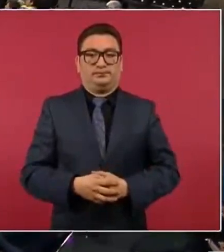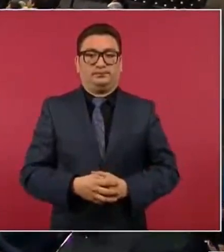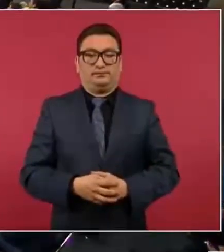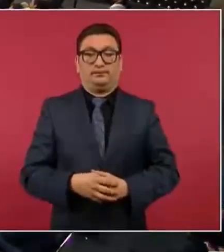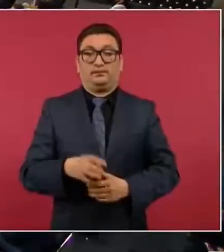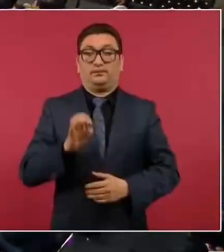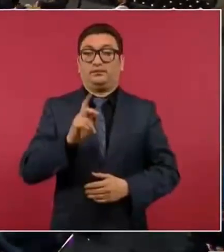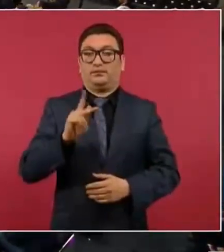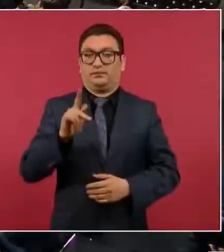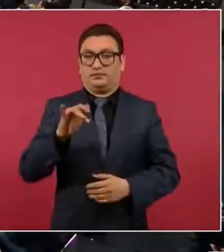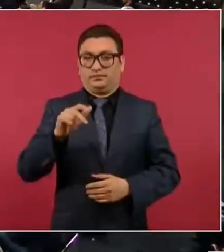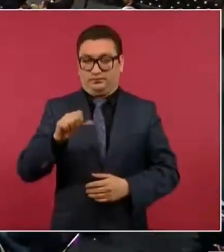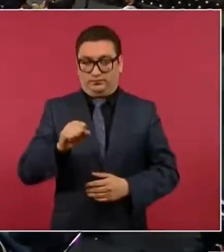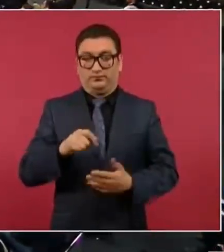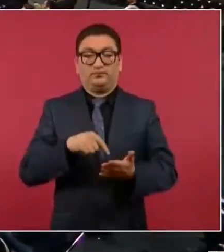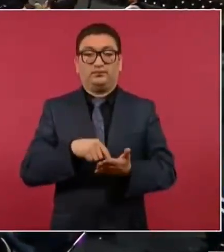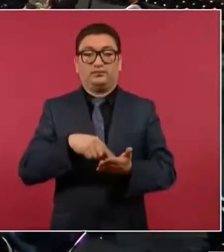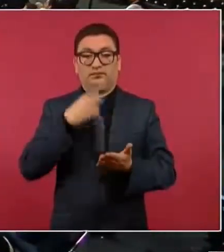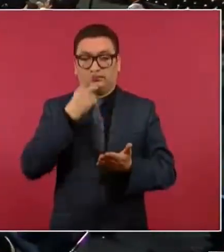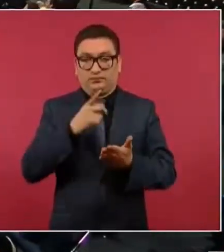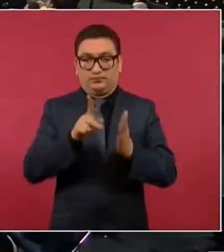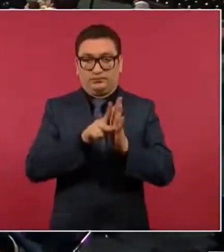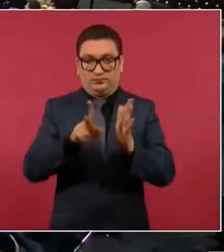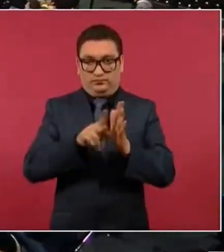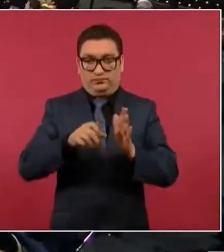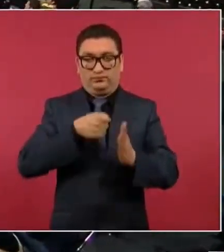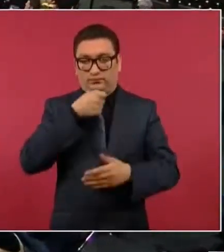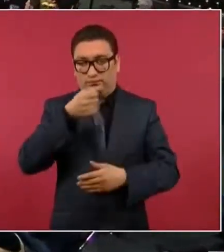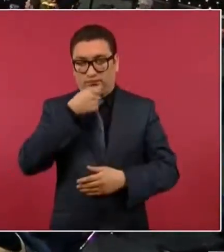Mandaron un reportaje.